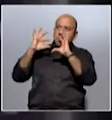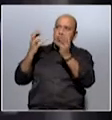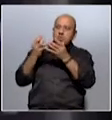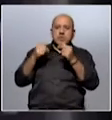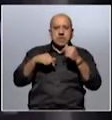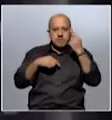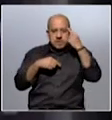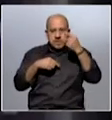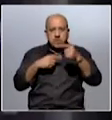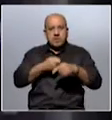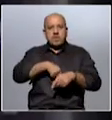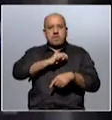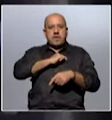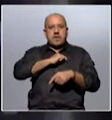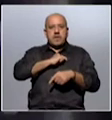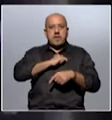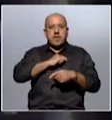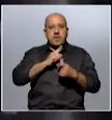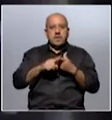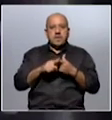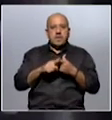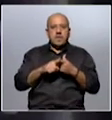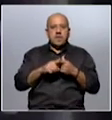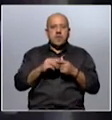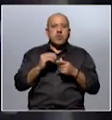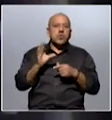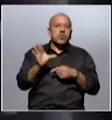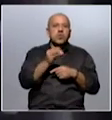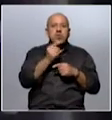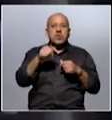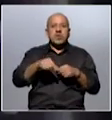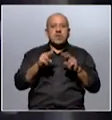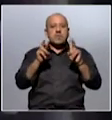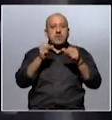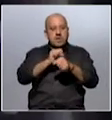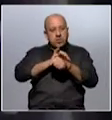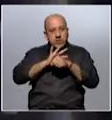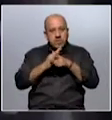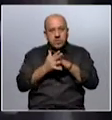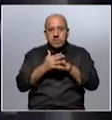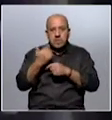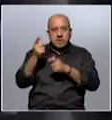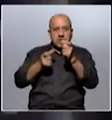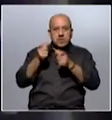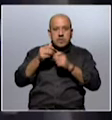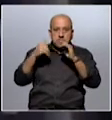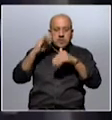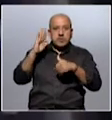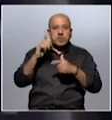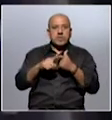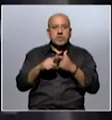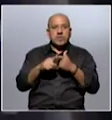repensando esto, en España, con todo lo fatal que fue esta pandemia para las personas mayores,